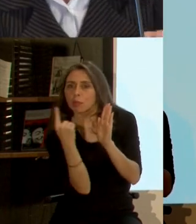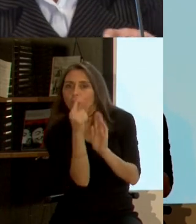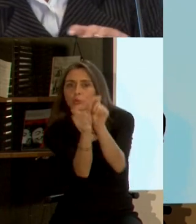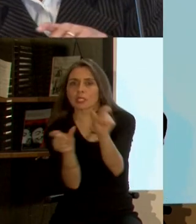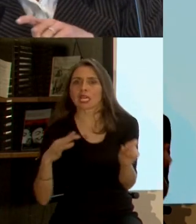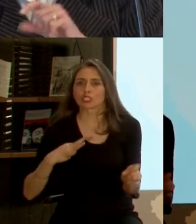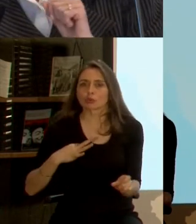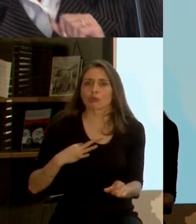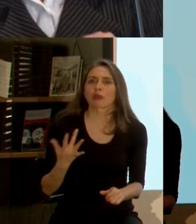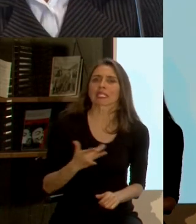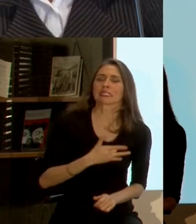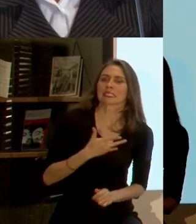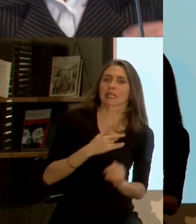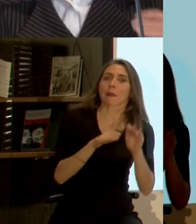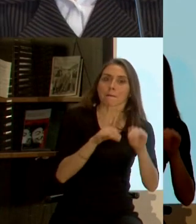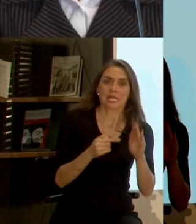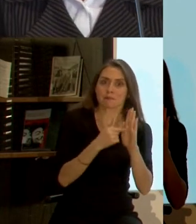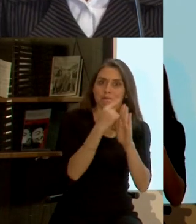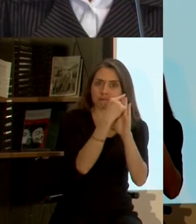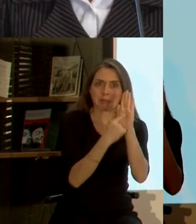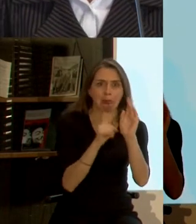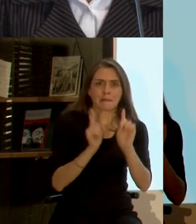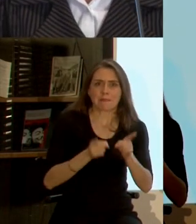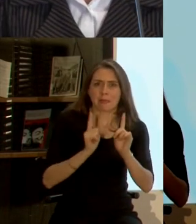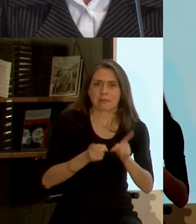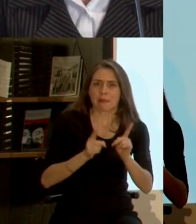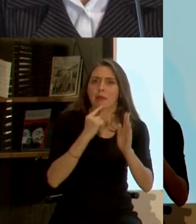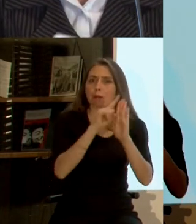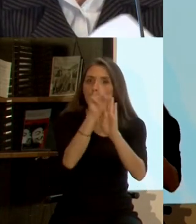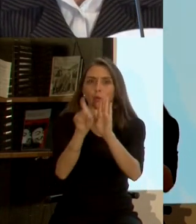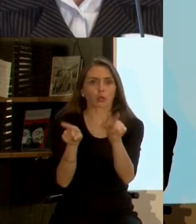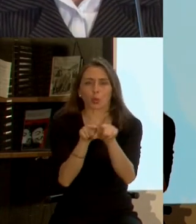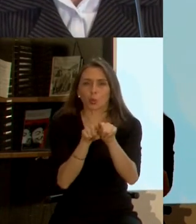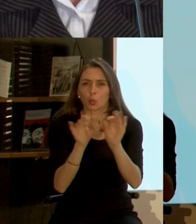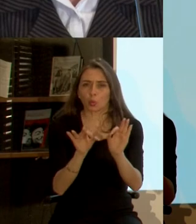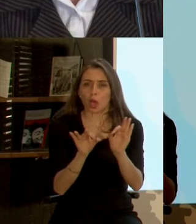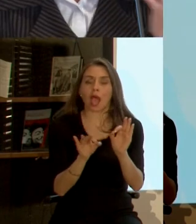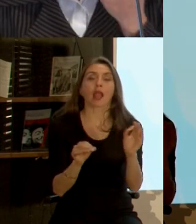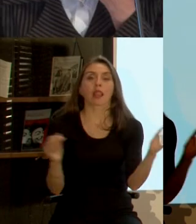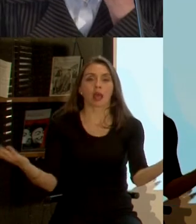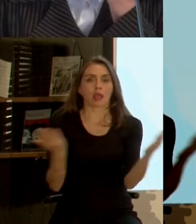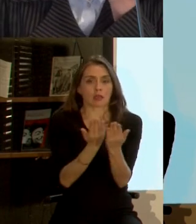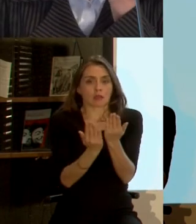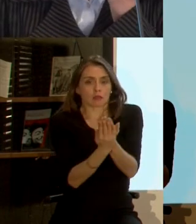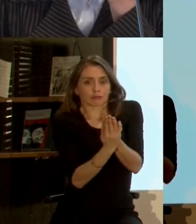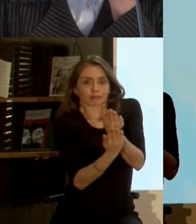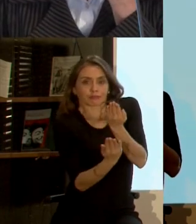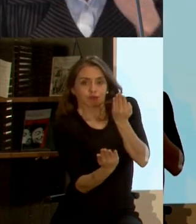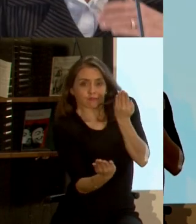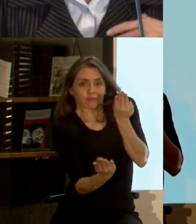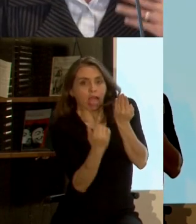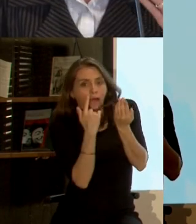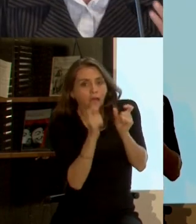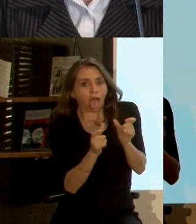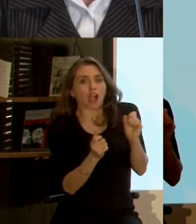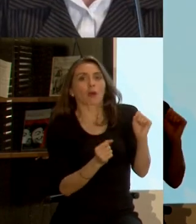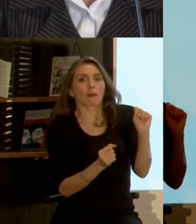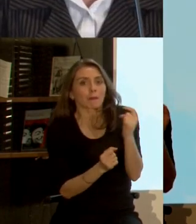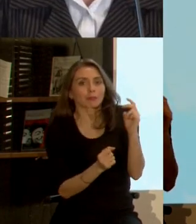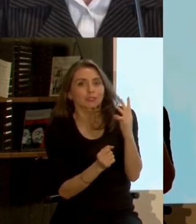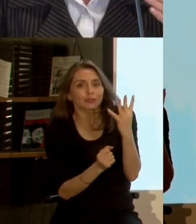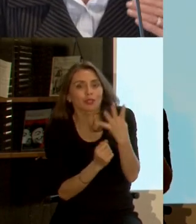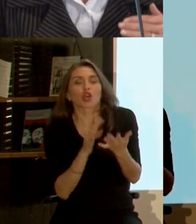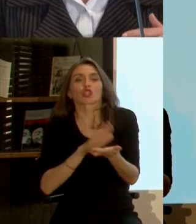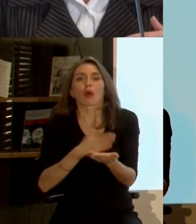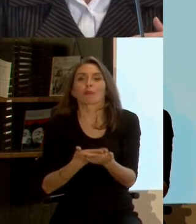percepción con las mismas preguntas y este esquema permite hacerle entonces un seguimiento al plan